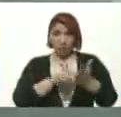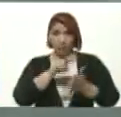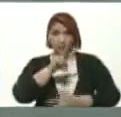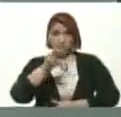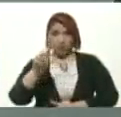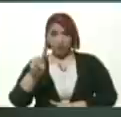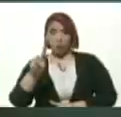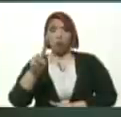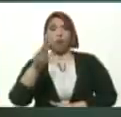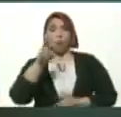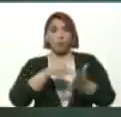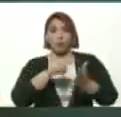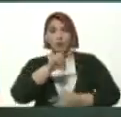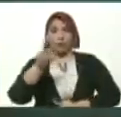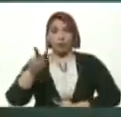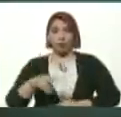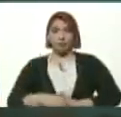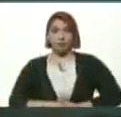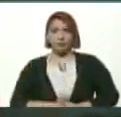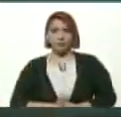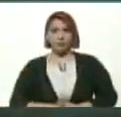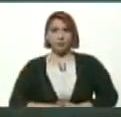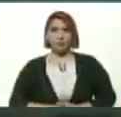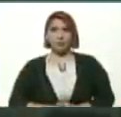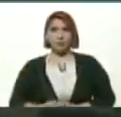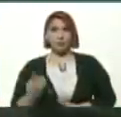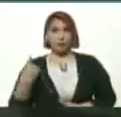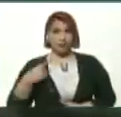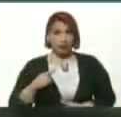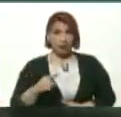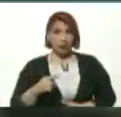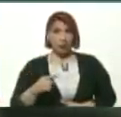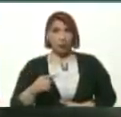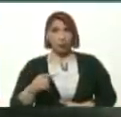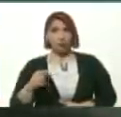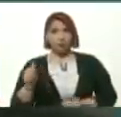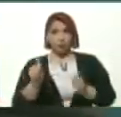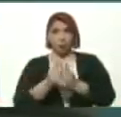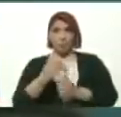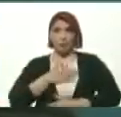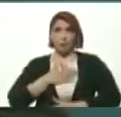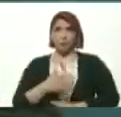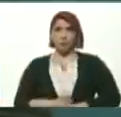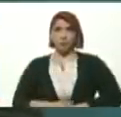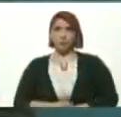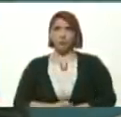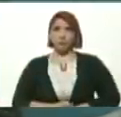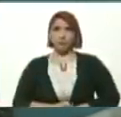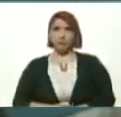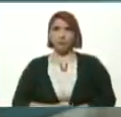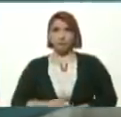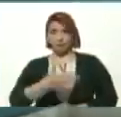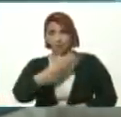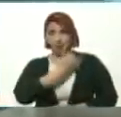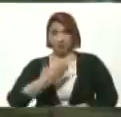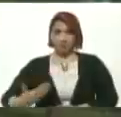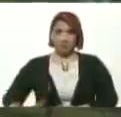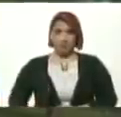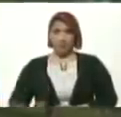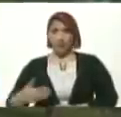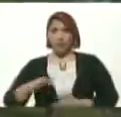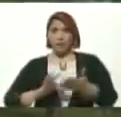Dos mil Veintidós Tenemos Tengo acá Con A mi lado Presidente A la presidenta De